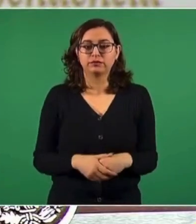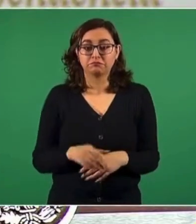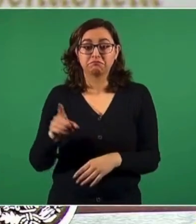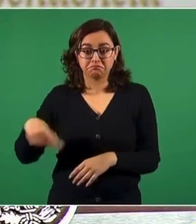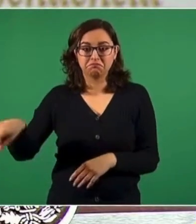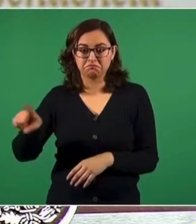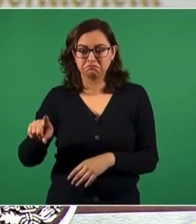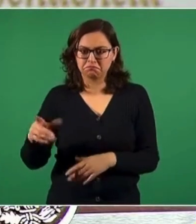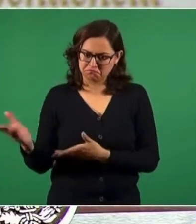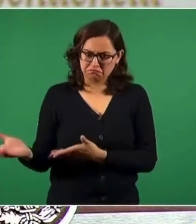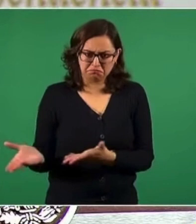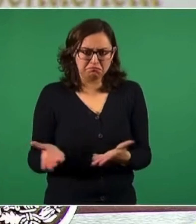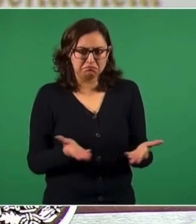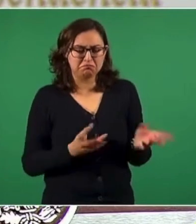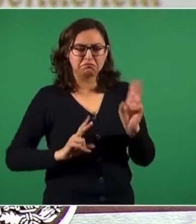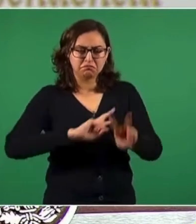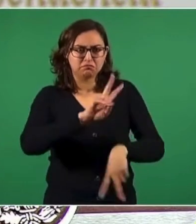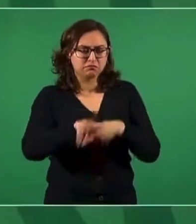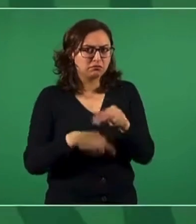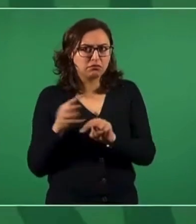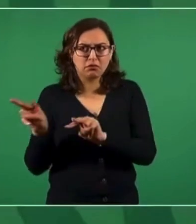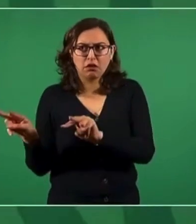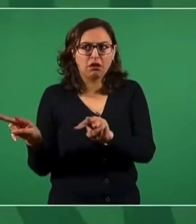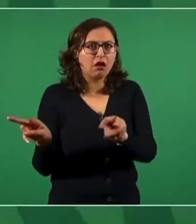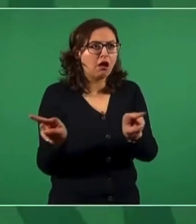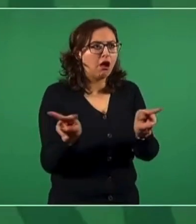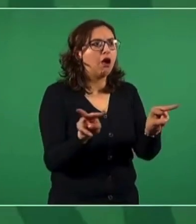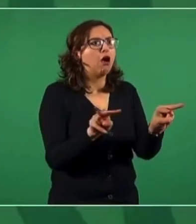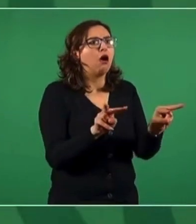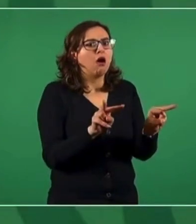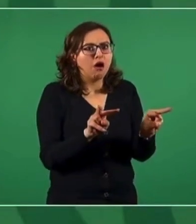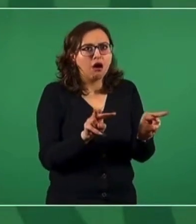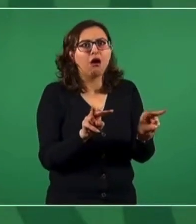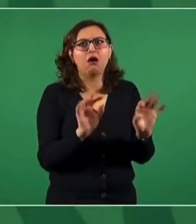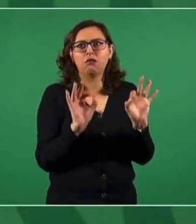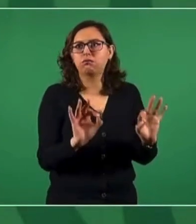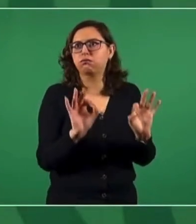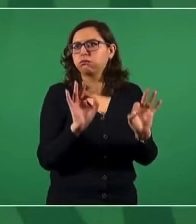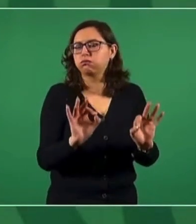muy satisfechos, que incluso volaron,